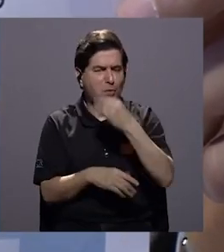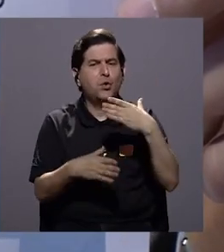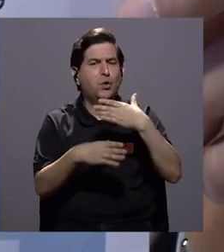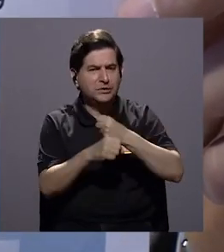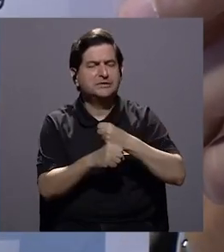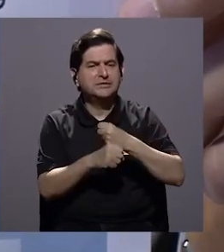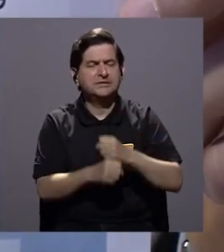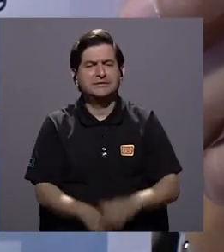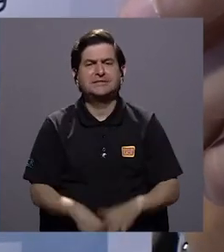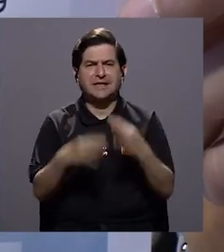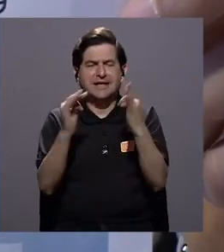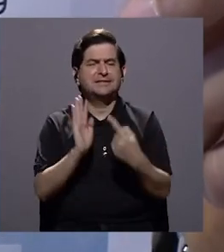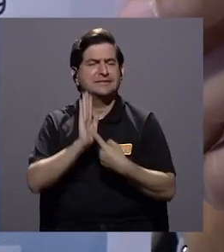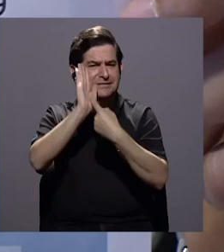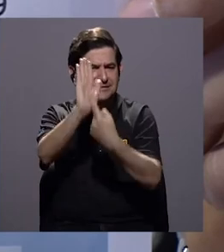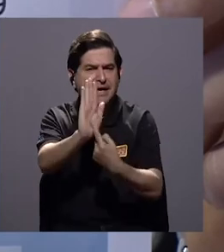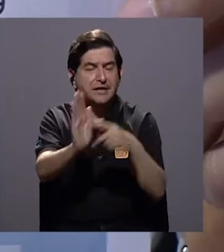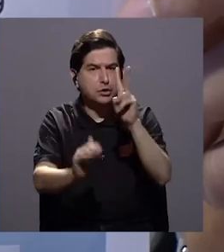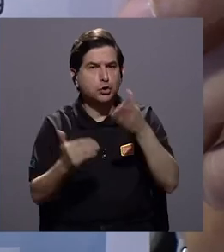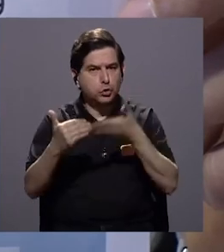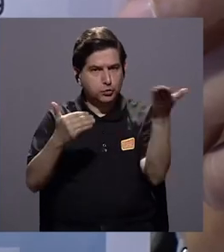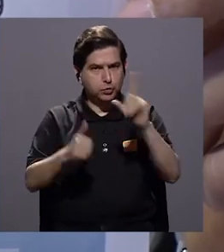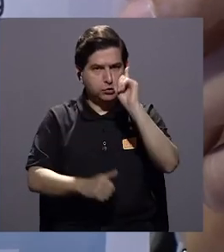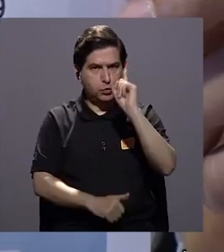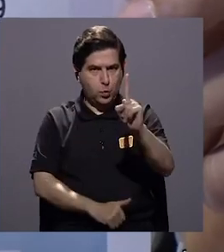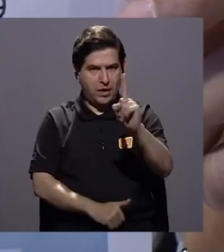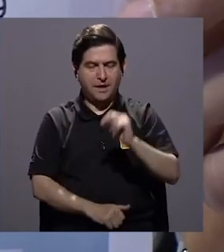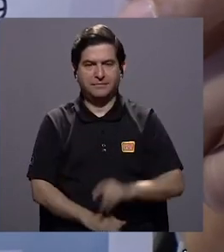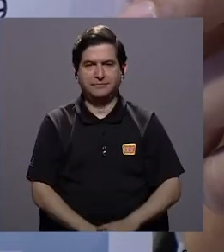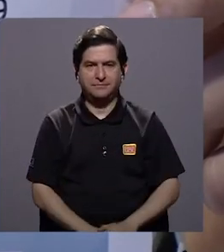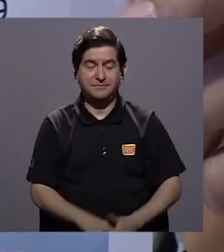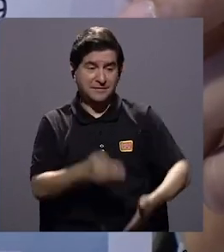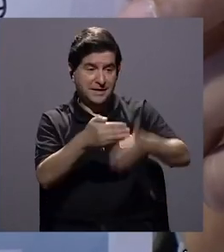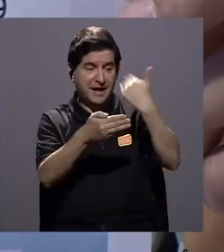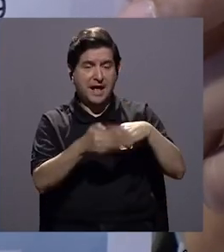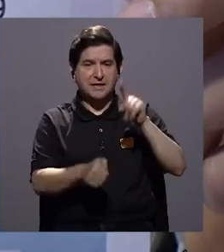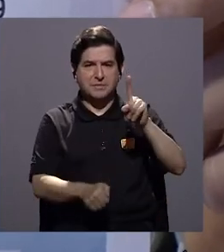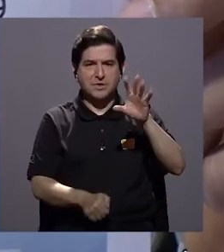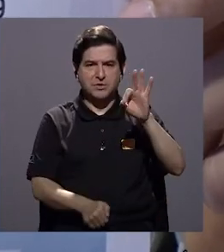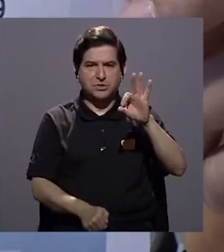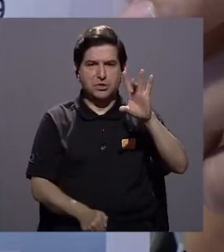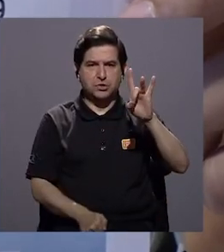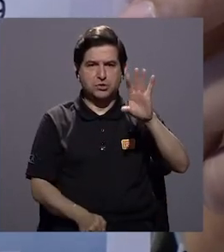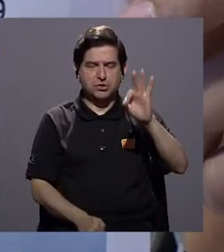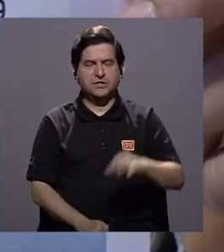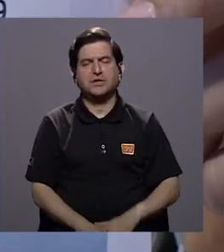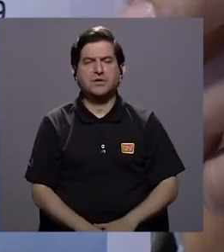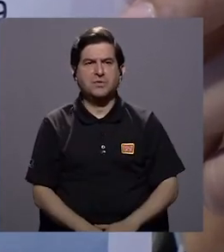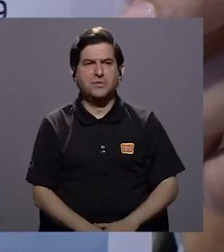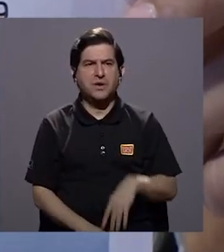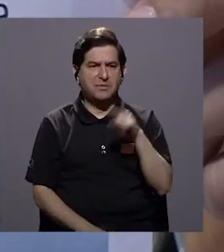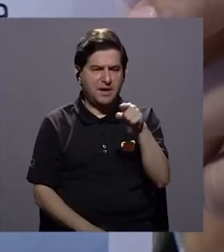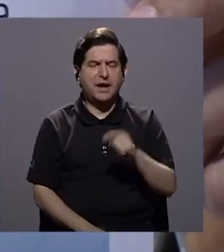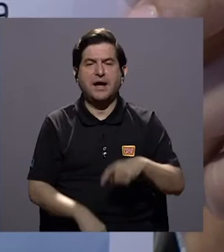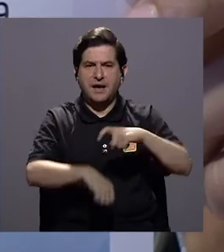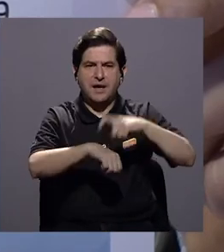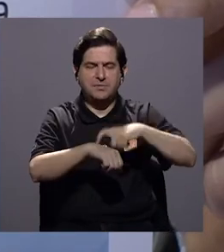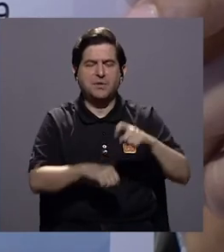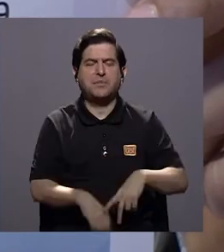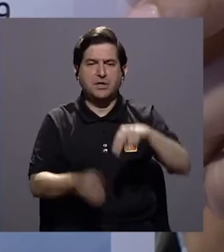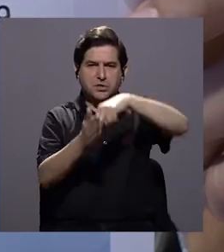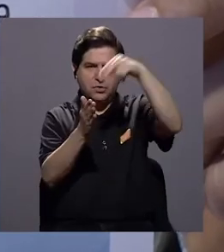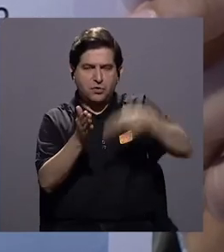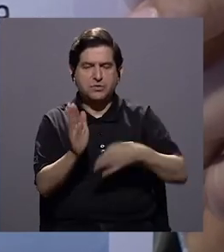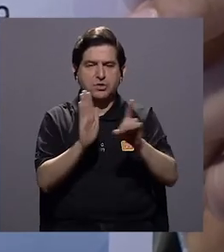bonito que hicimos porque quisimos rescatar dos cosas. Una, que anterior a 1989, 1989 es cuando se